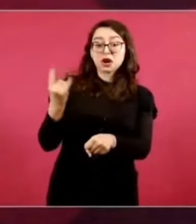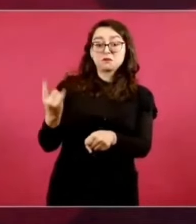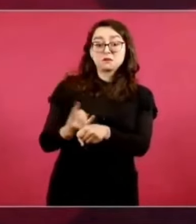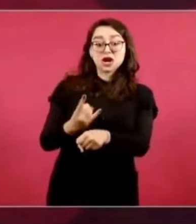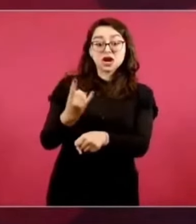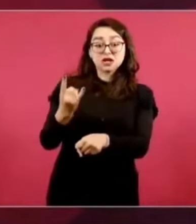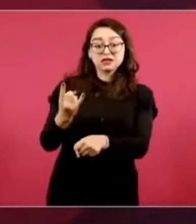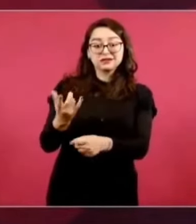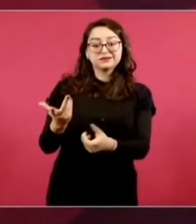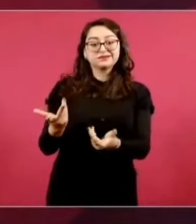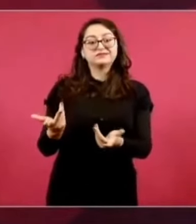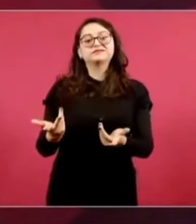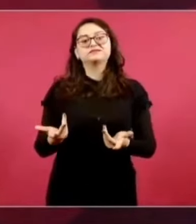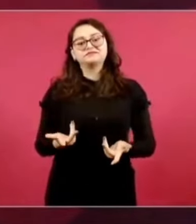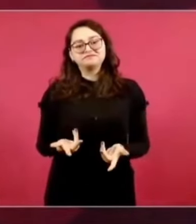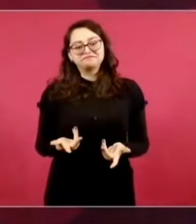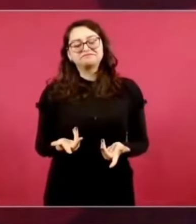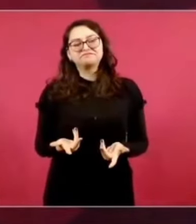podría ser,